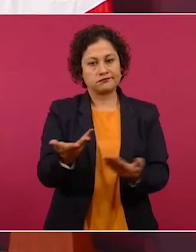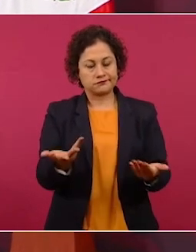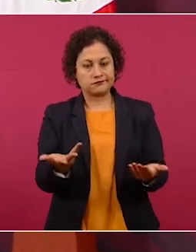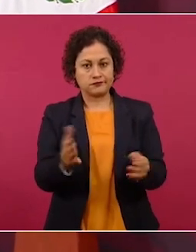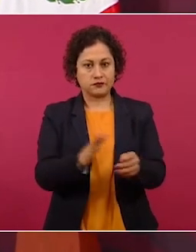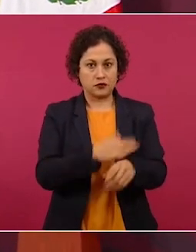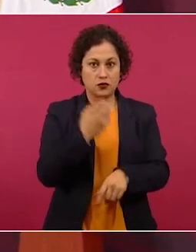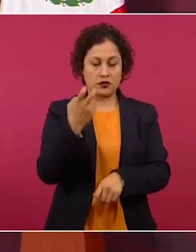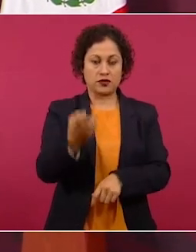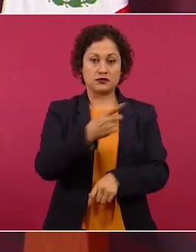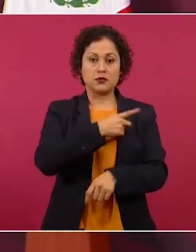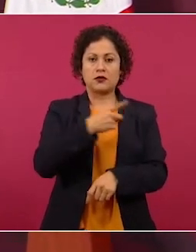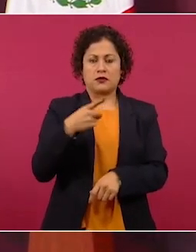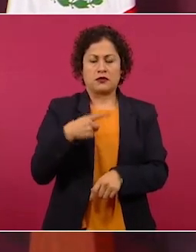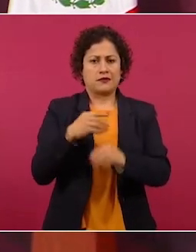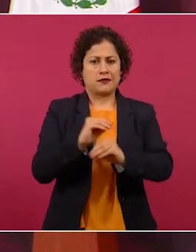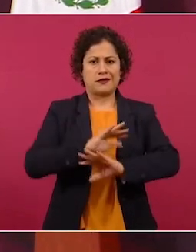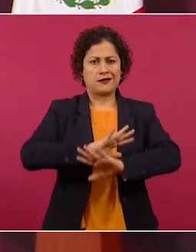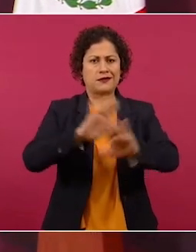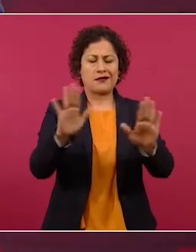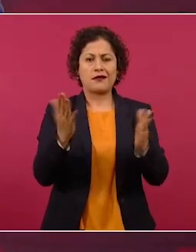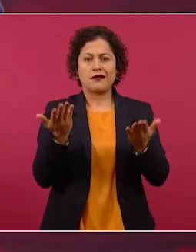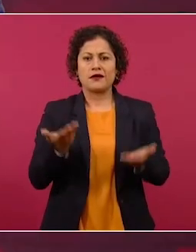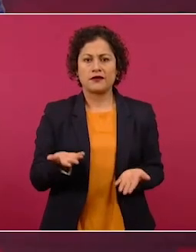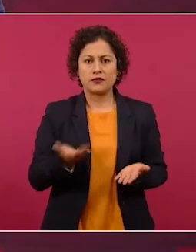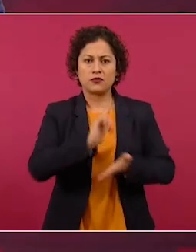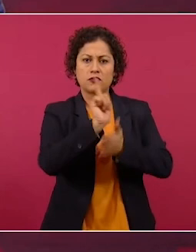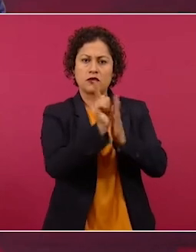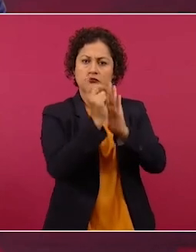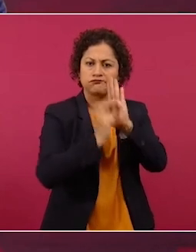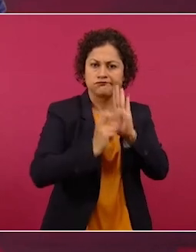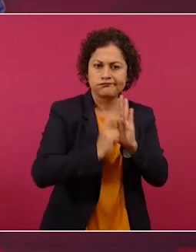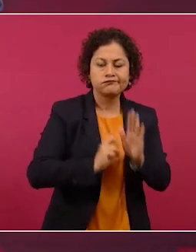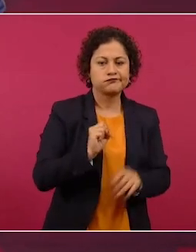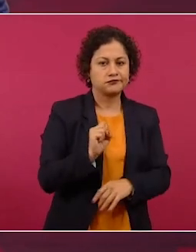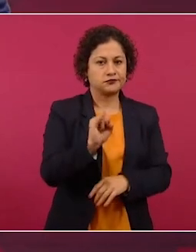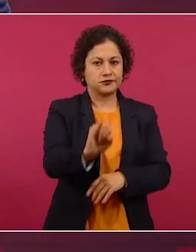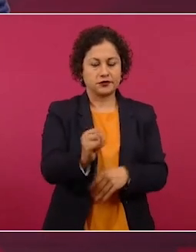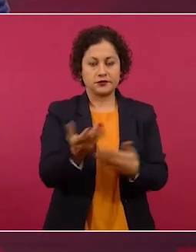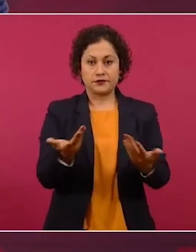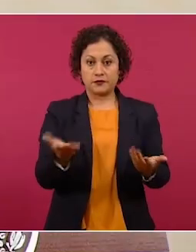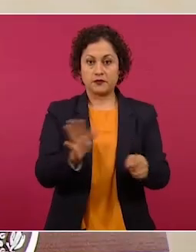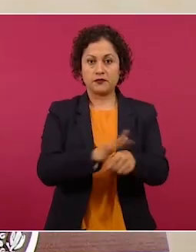tiene que llevarse a cabo una reforma. Es indudable